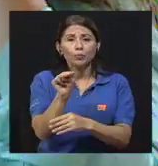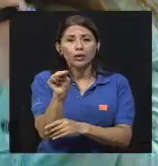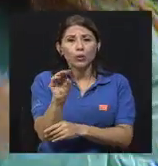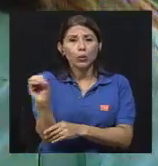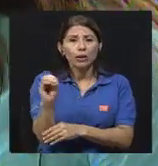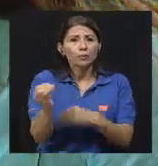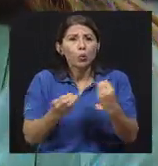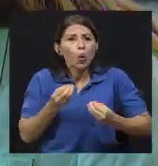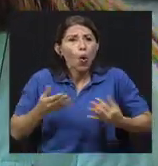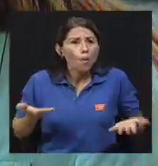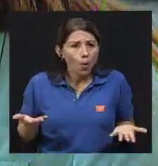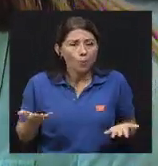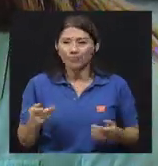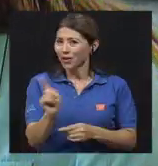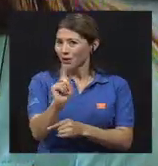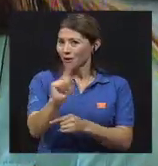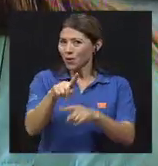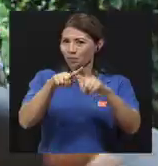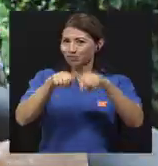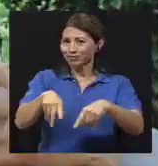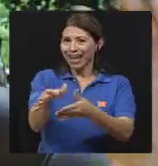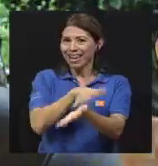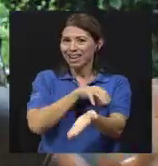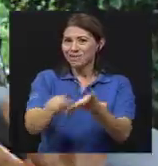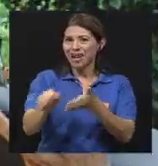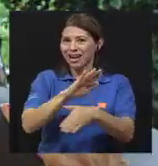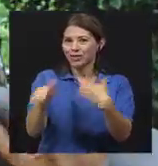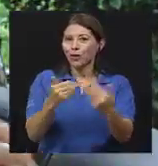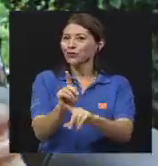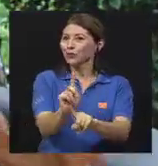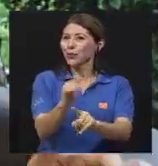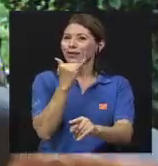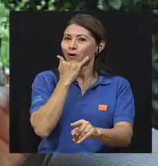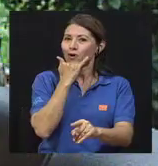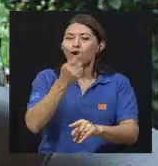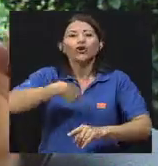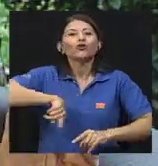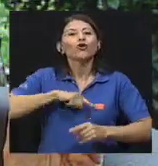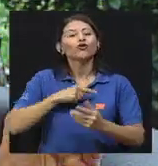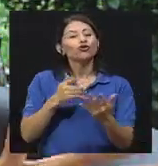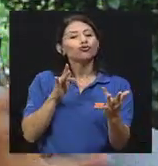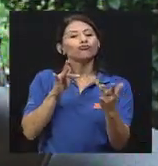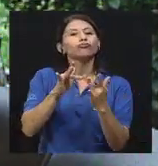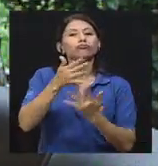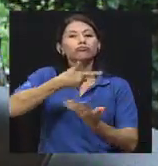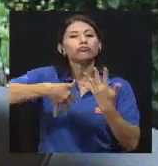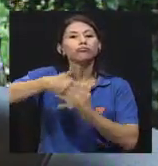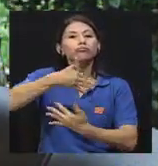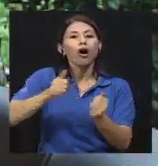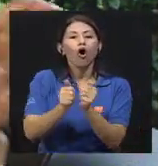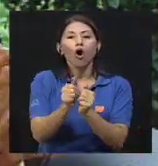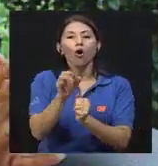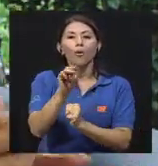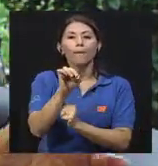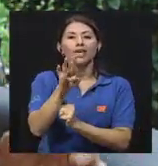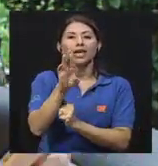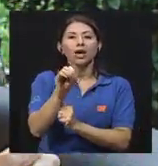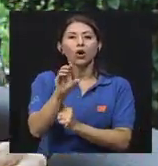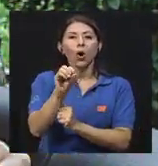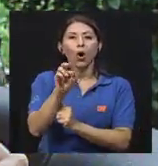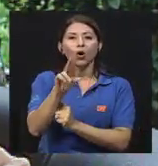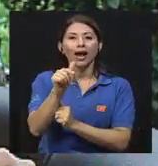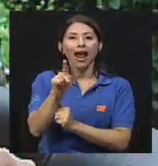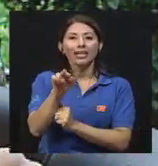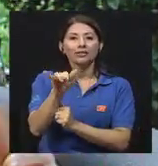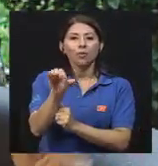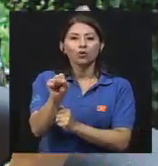dinámica? No, no, no. El eliminarlos a todos más bien es un error, porque vivimos en contacto con los microorganismos, son una realidad. ¿A cuáles tenemos que eliminar? A los que nos